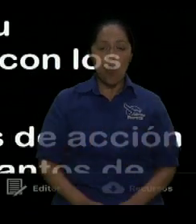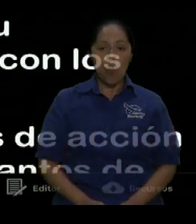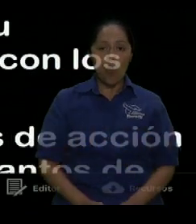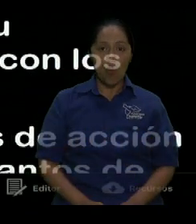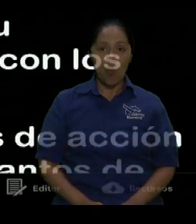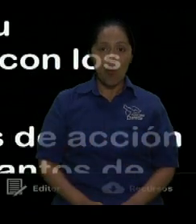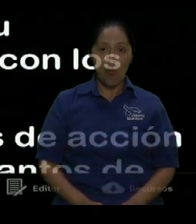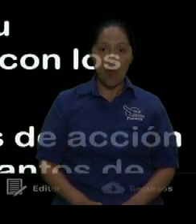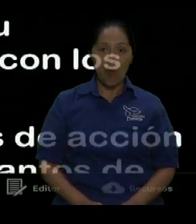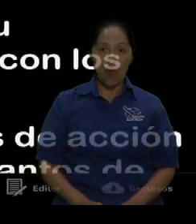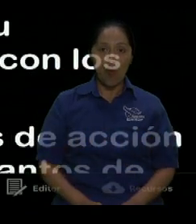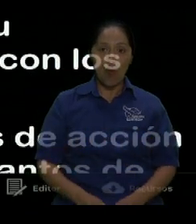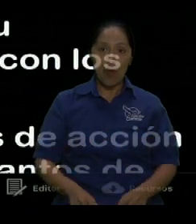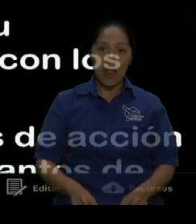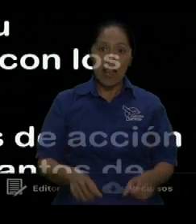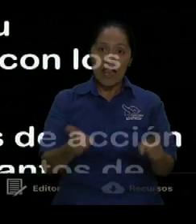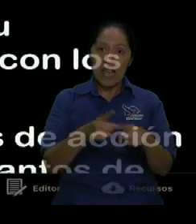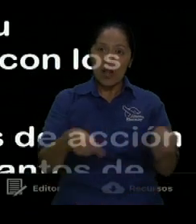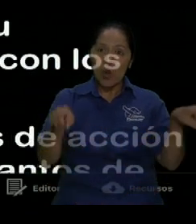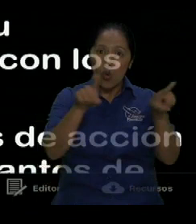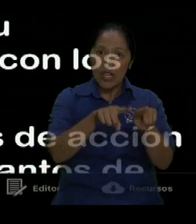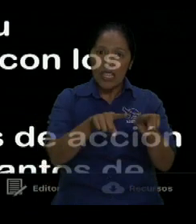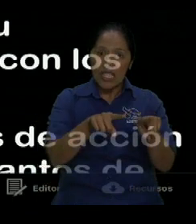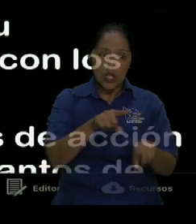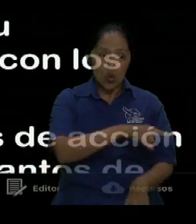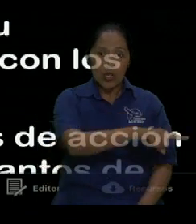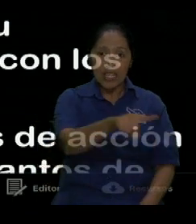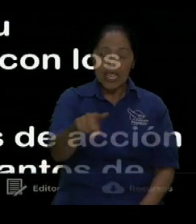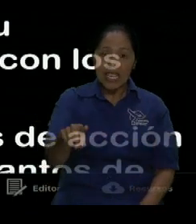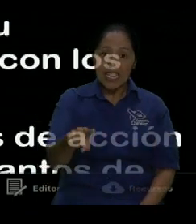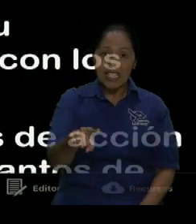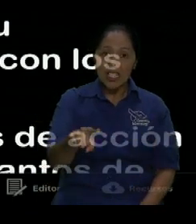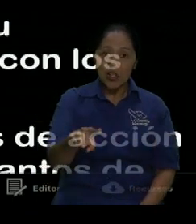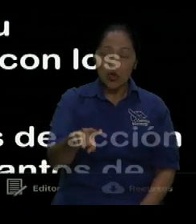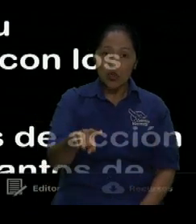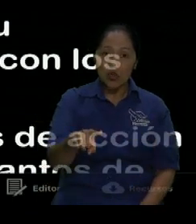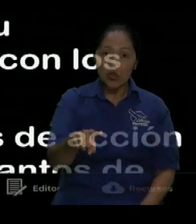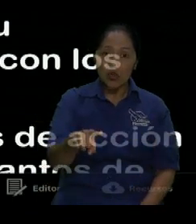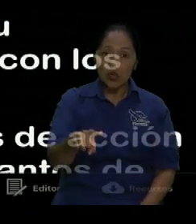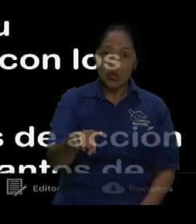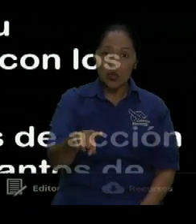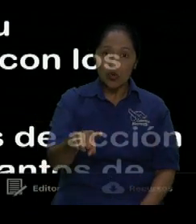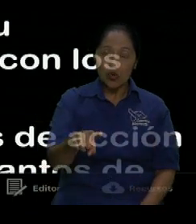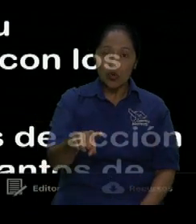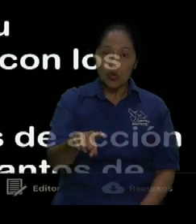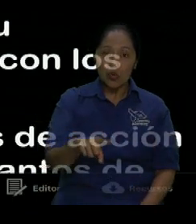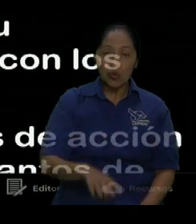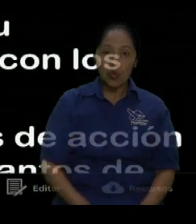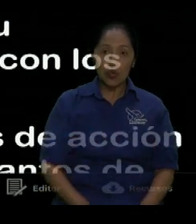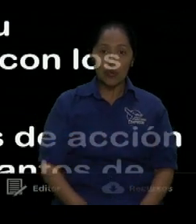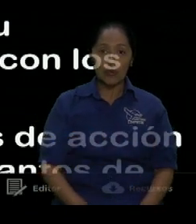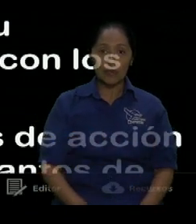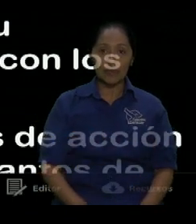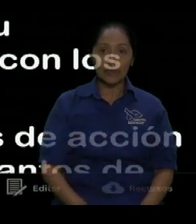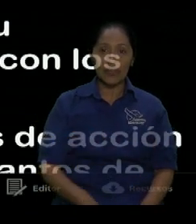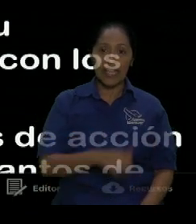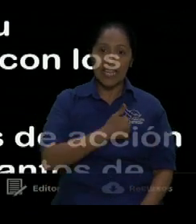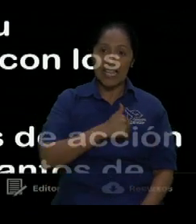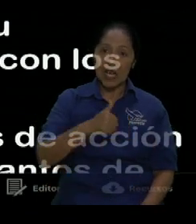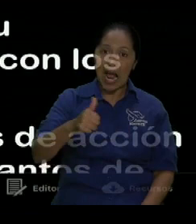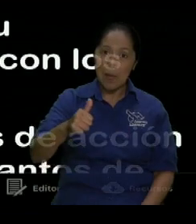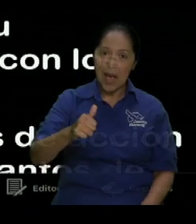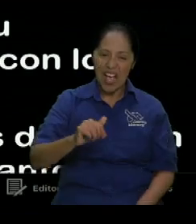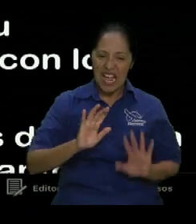condición en la que ellos están es que su alma aborreció todo alimento no quiero eso